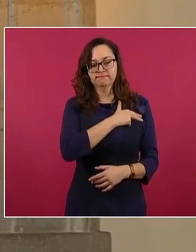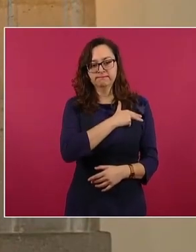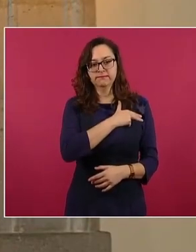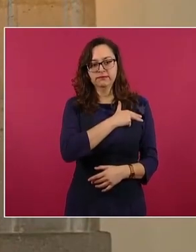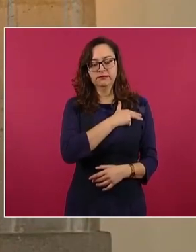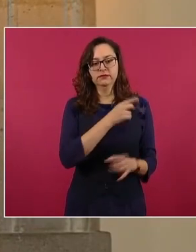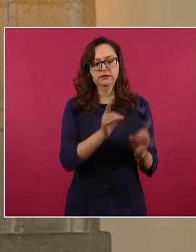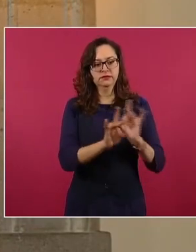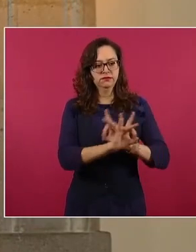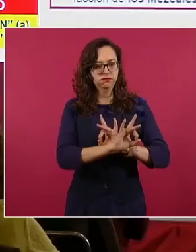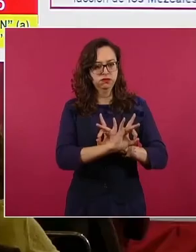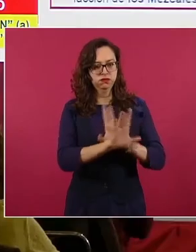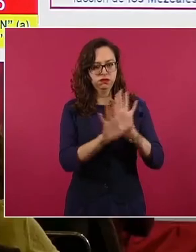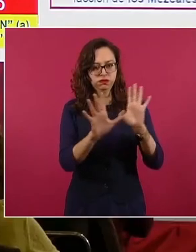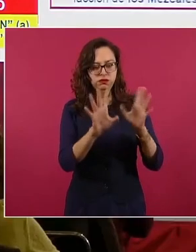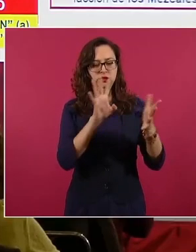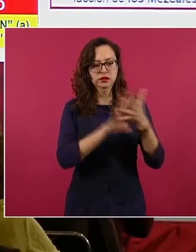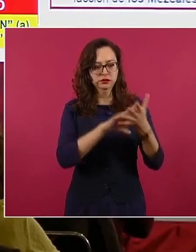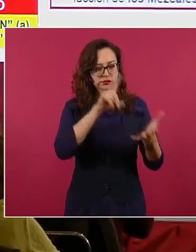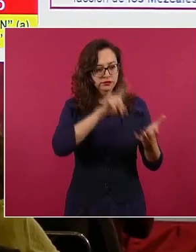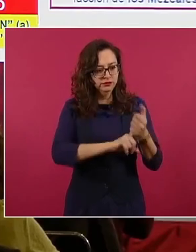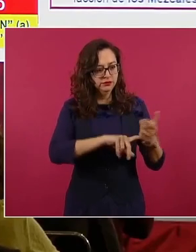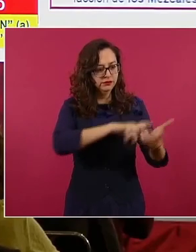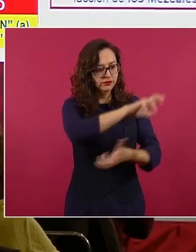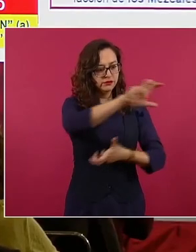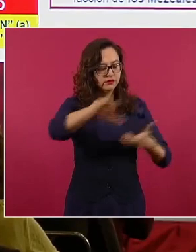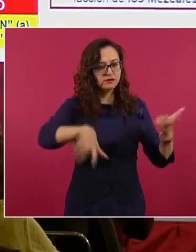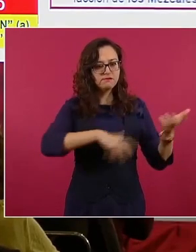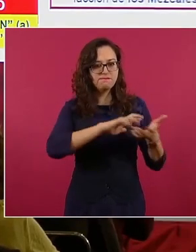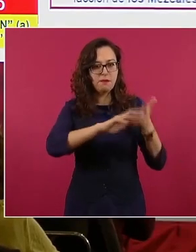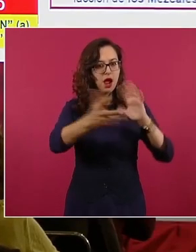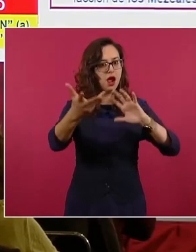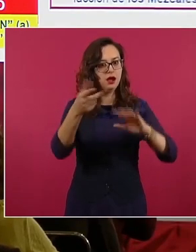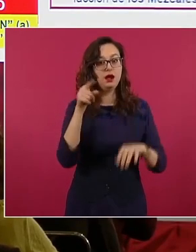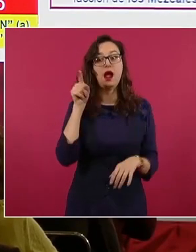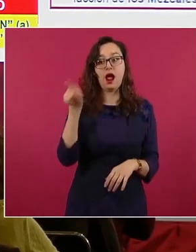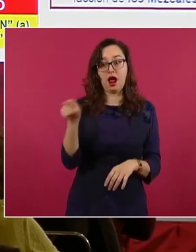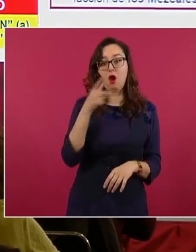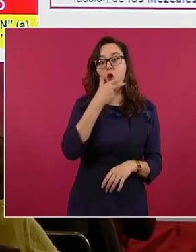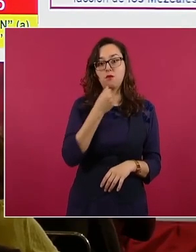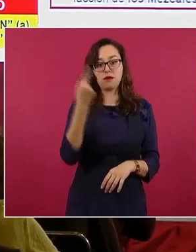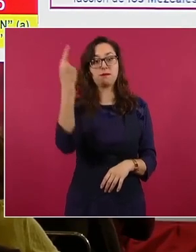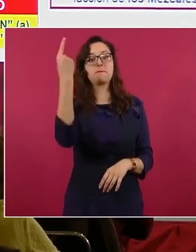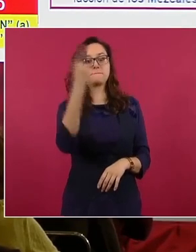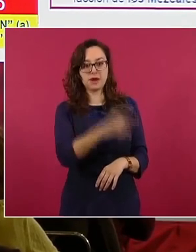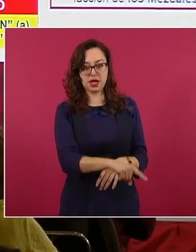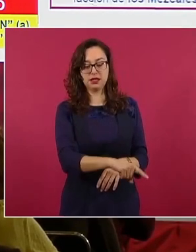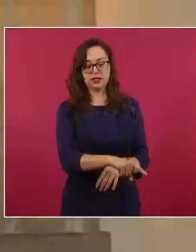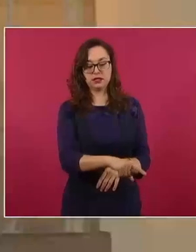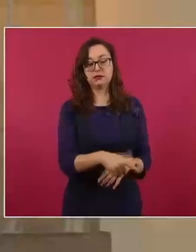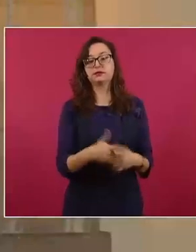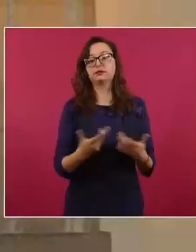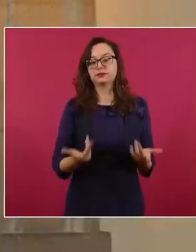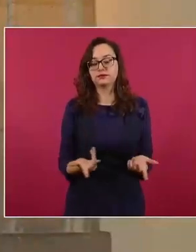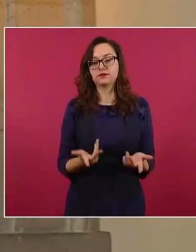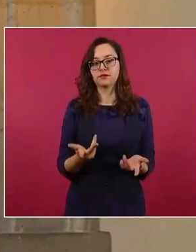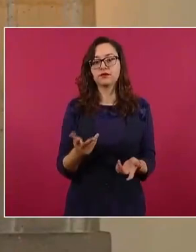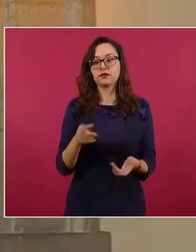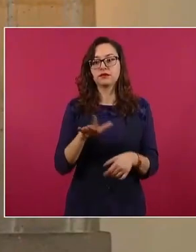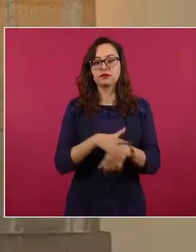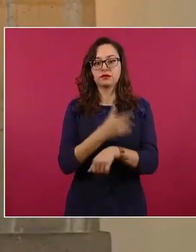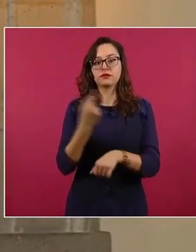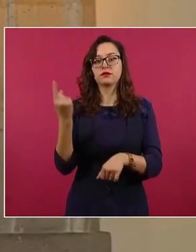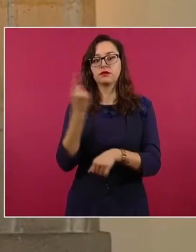evento criminal al interior de este centro de reclusión. Estos hechos derivan de la ruptura del cártel